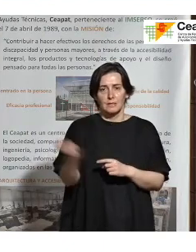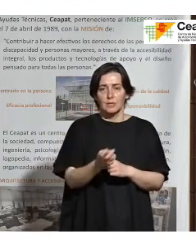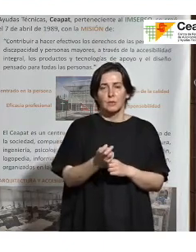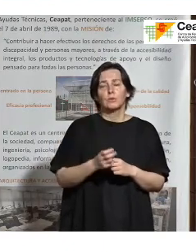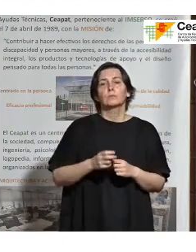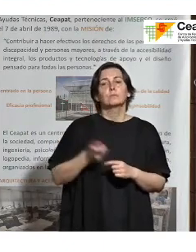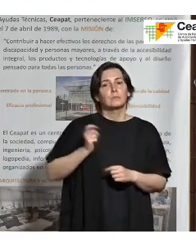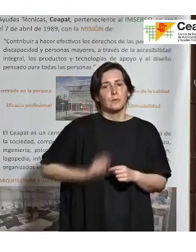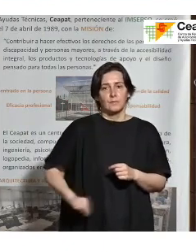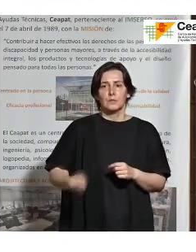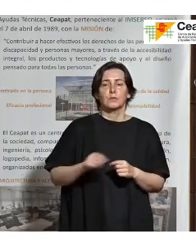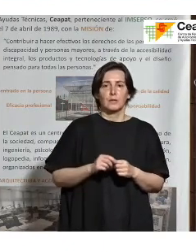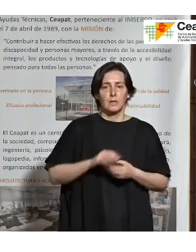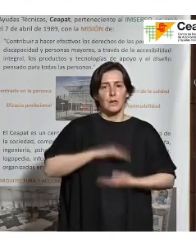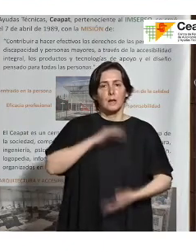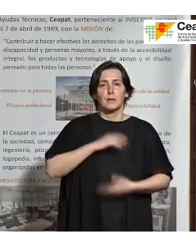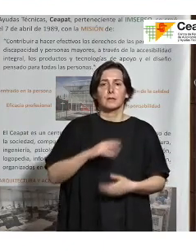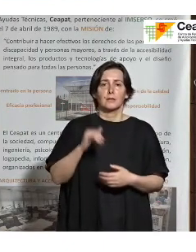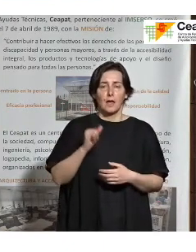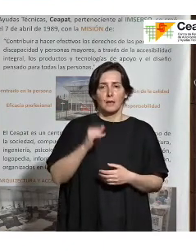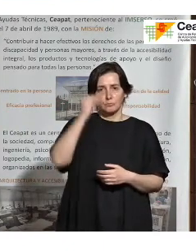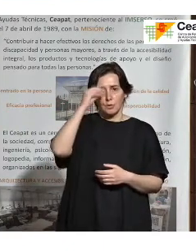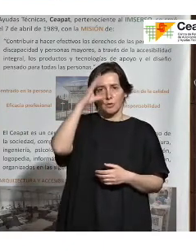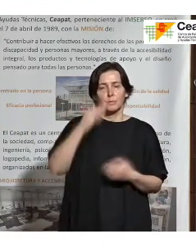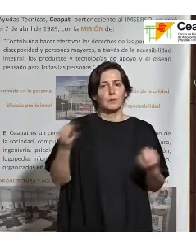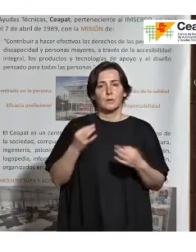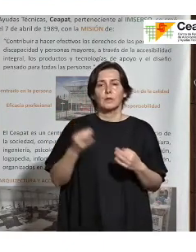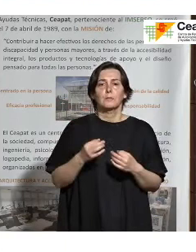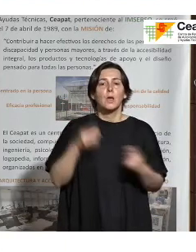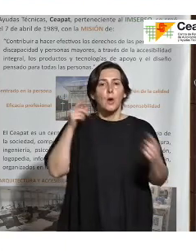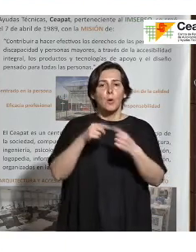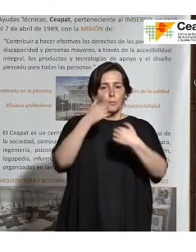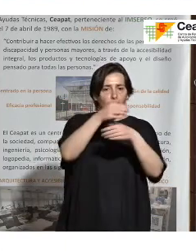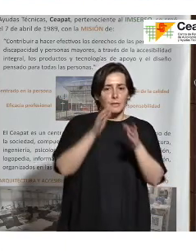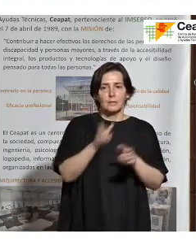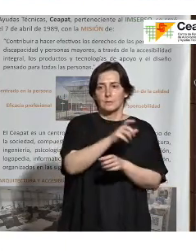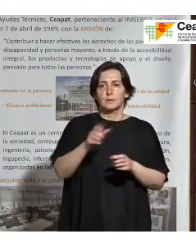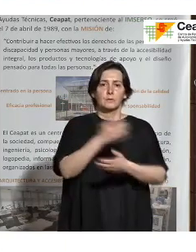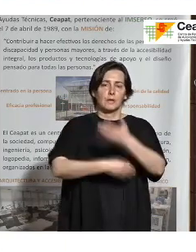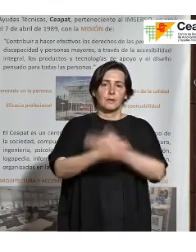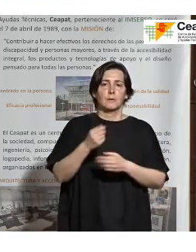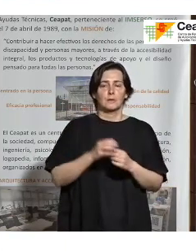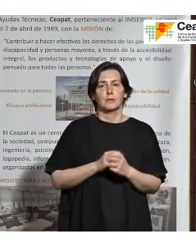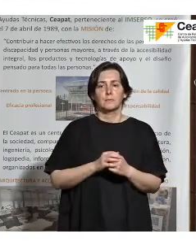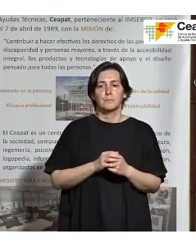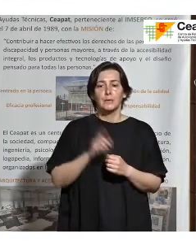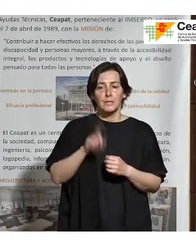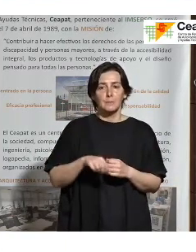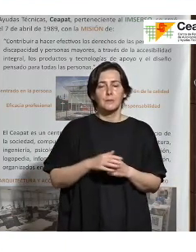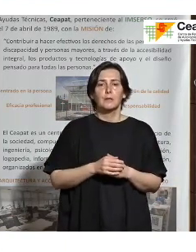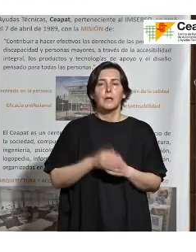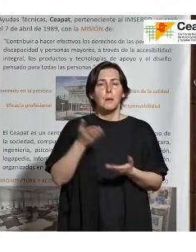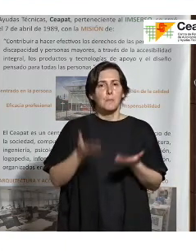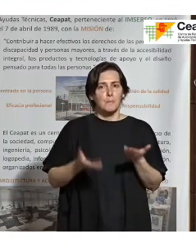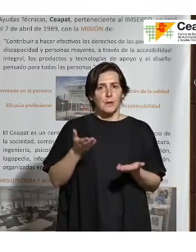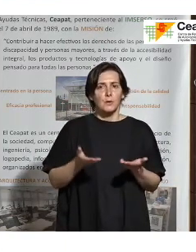estar capacitados y disponer de los conocimientos necesarios para atender a personas con discapacidad. Y, por supuesto, también se valora